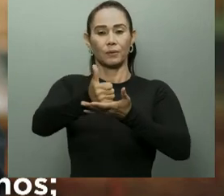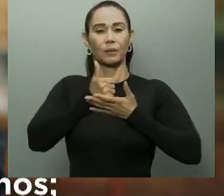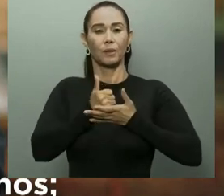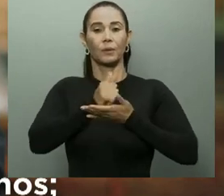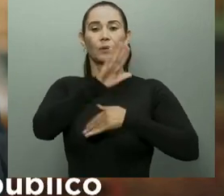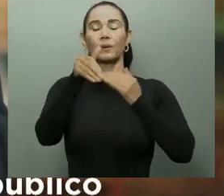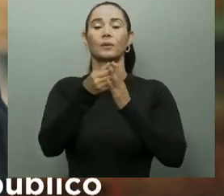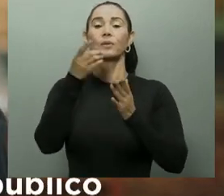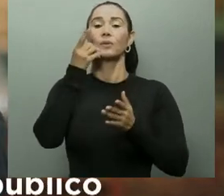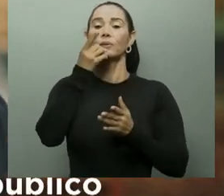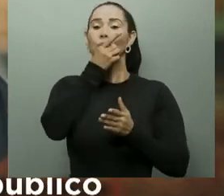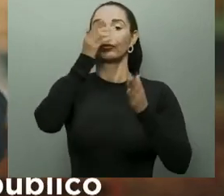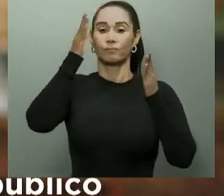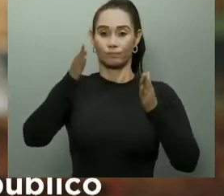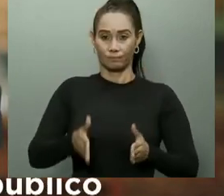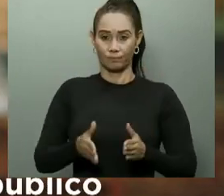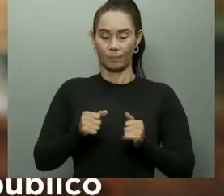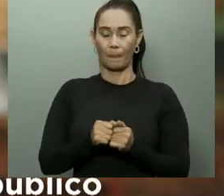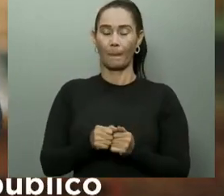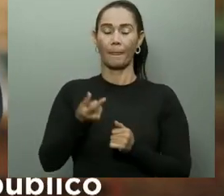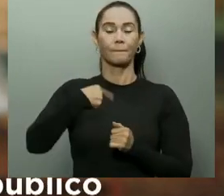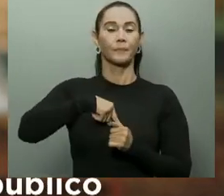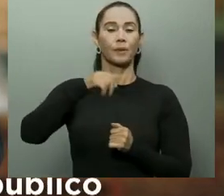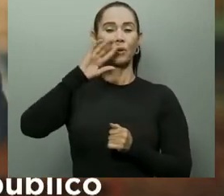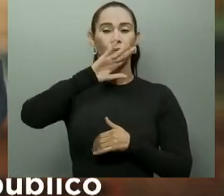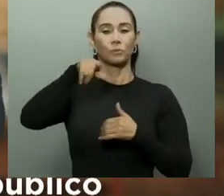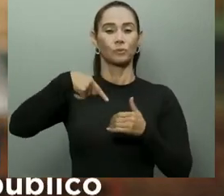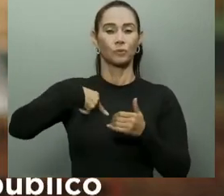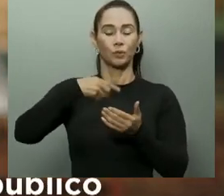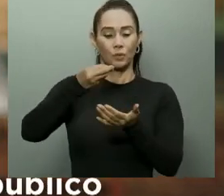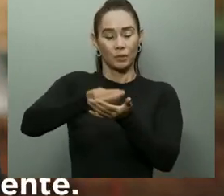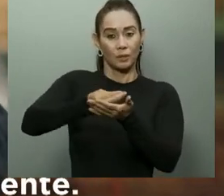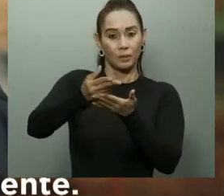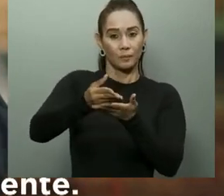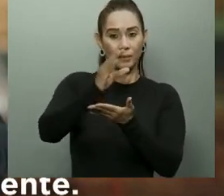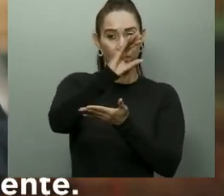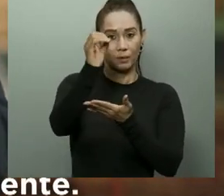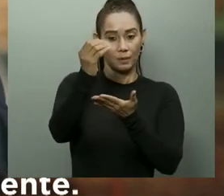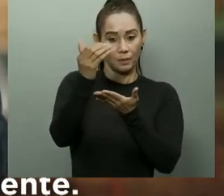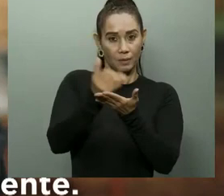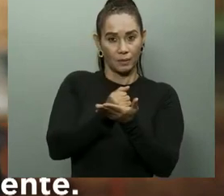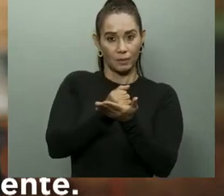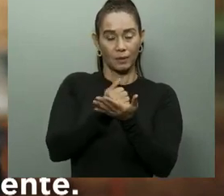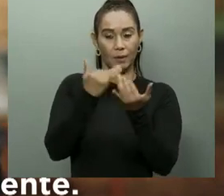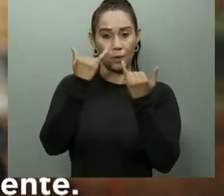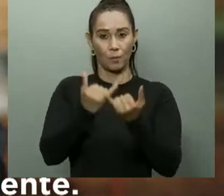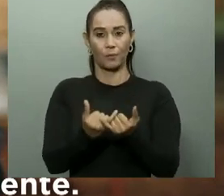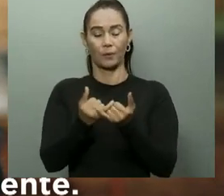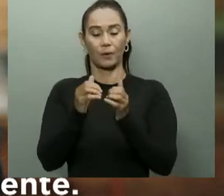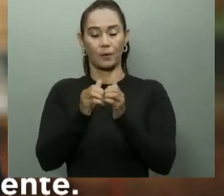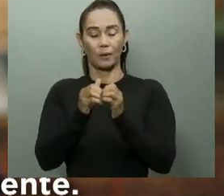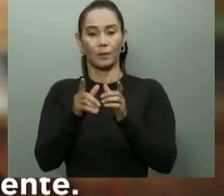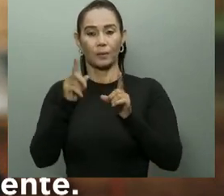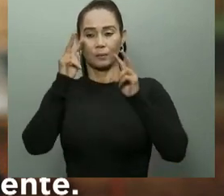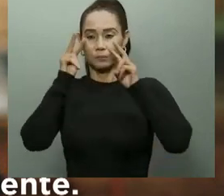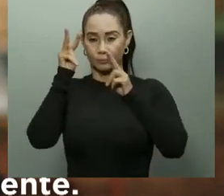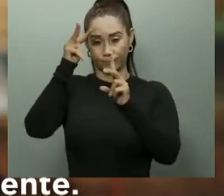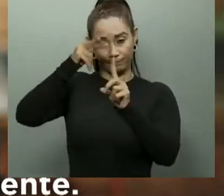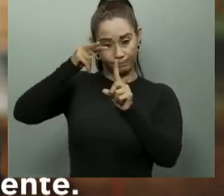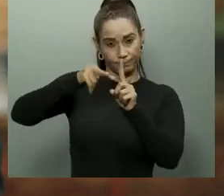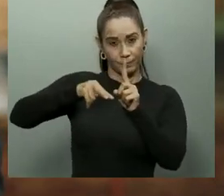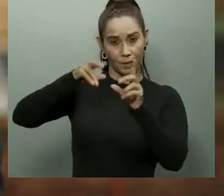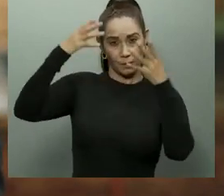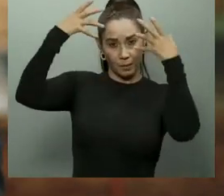dominicanos. Y por eso, cada peso del presupuesto público tiene puesto ahora la lupa del